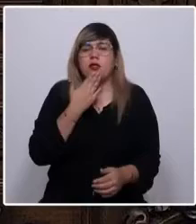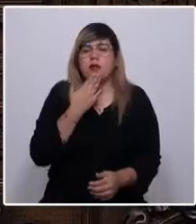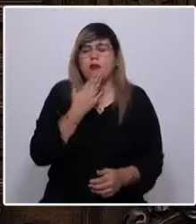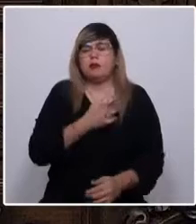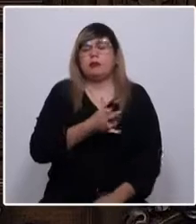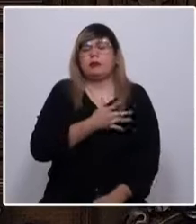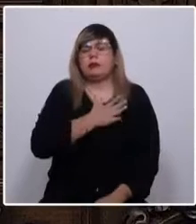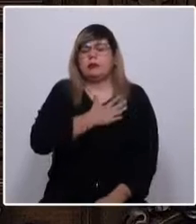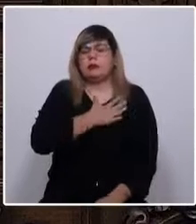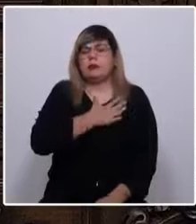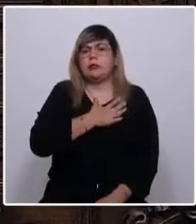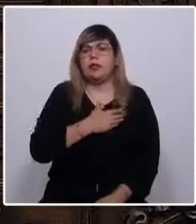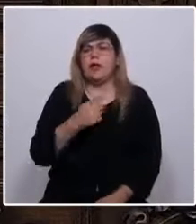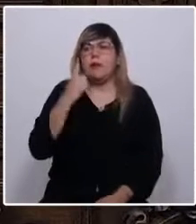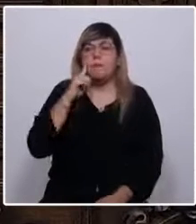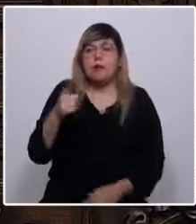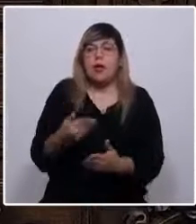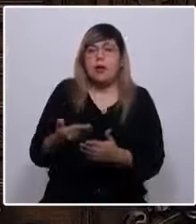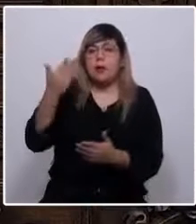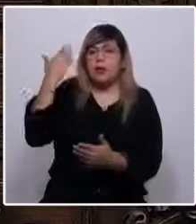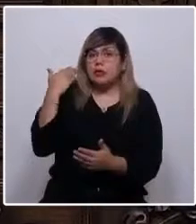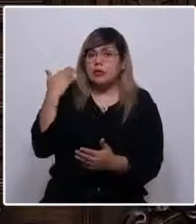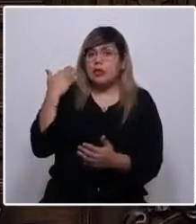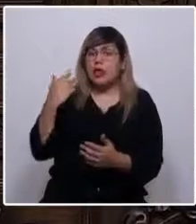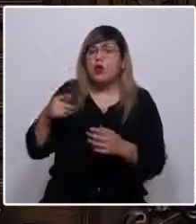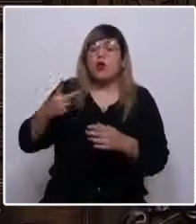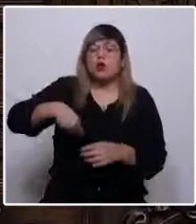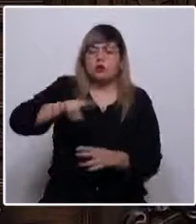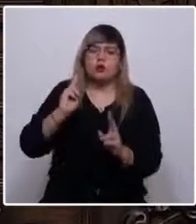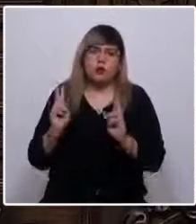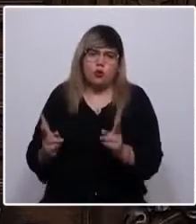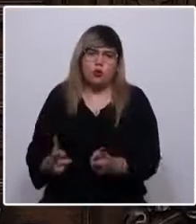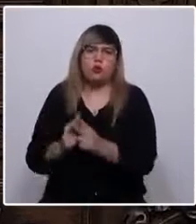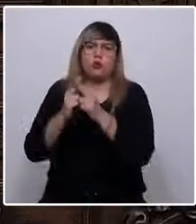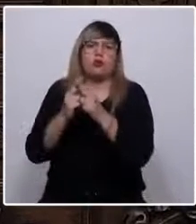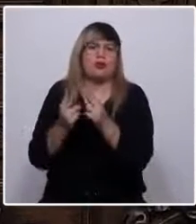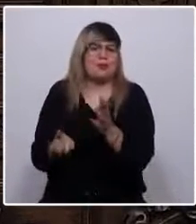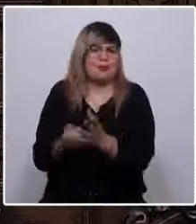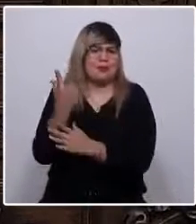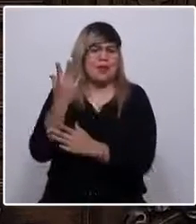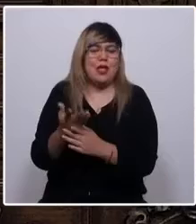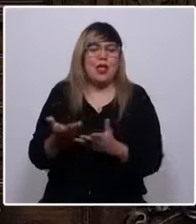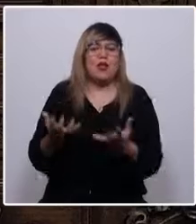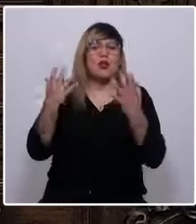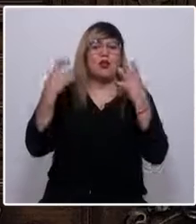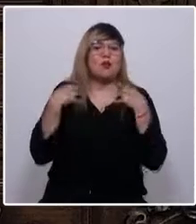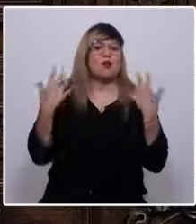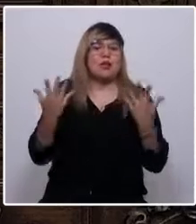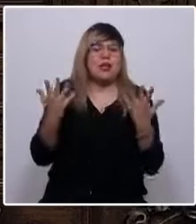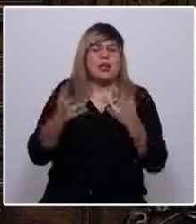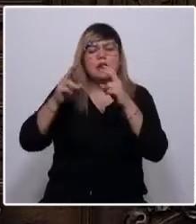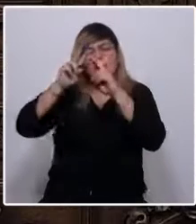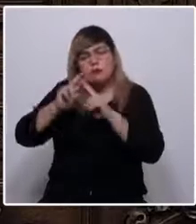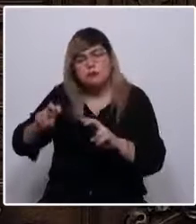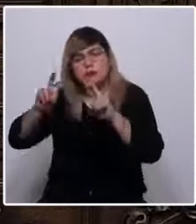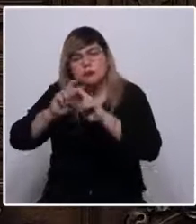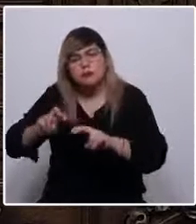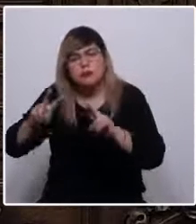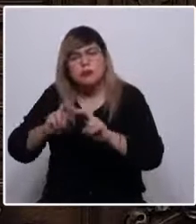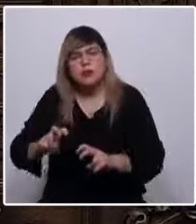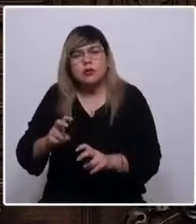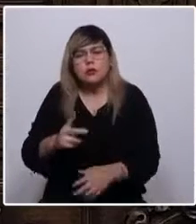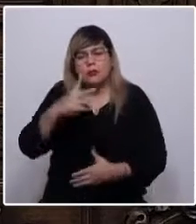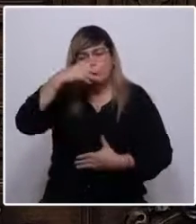pero a diferencia del pasado ya no serán otros en construirla. Laboriosamente nos corresponderá realizarlo, desde una íntima